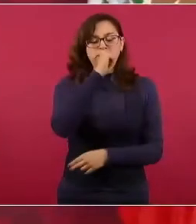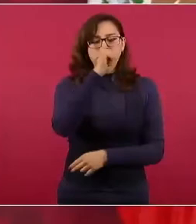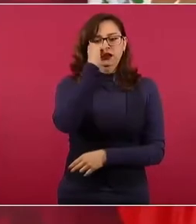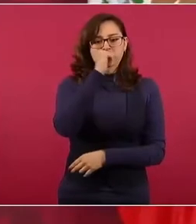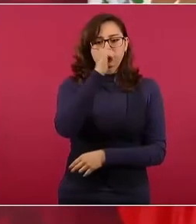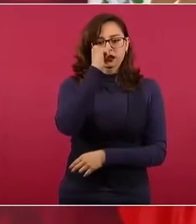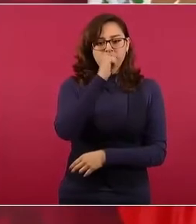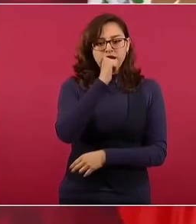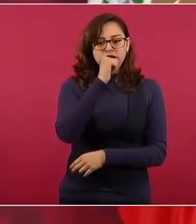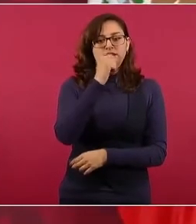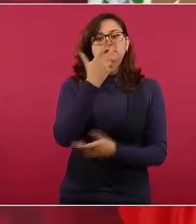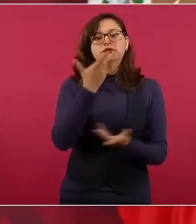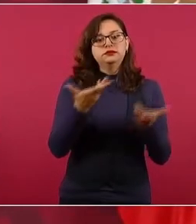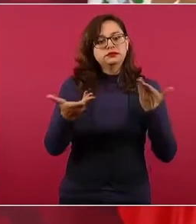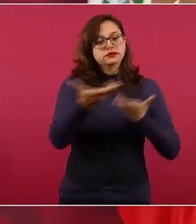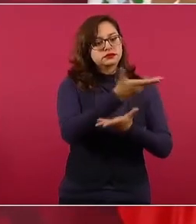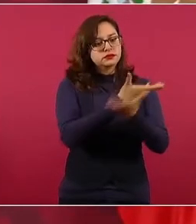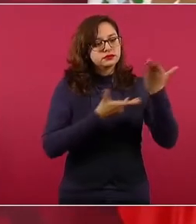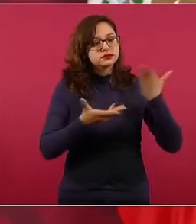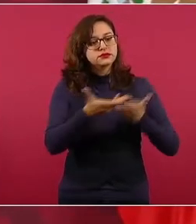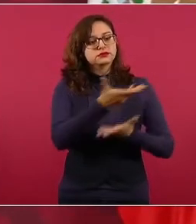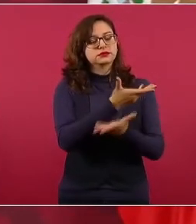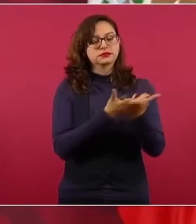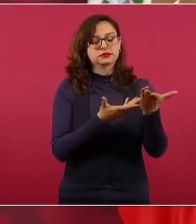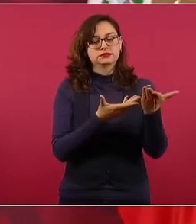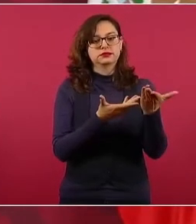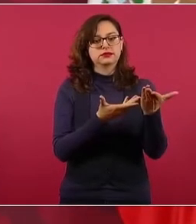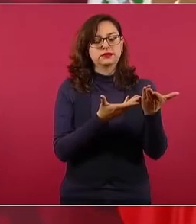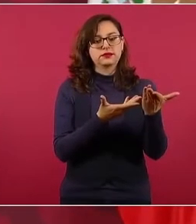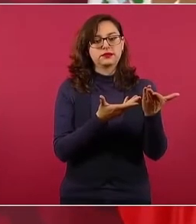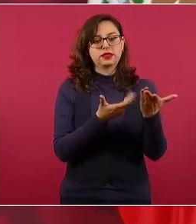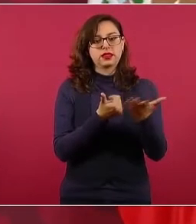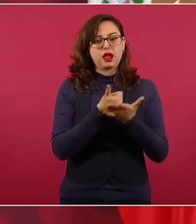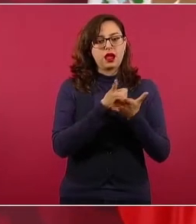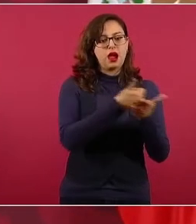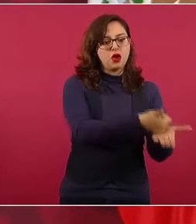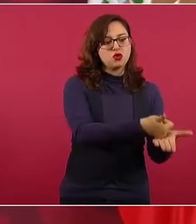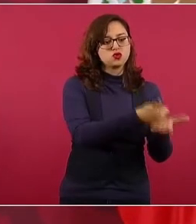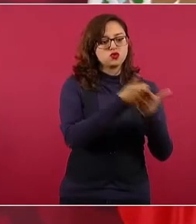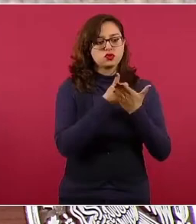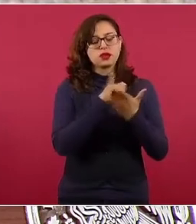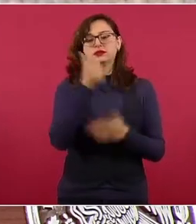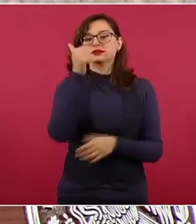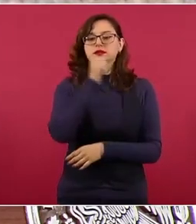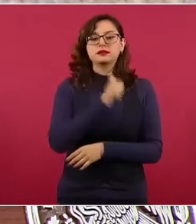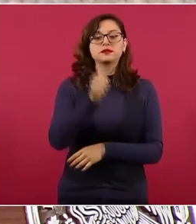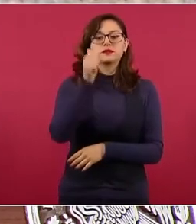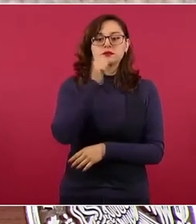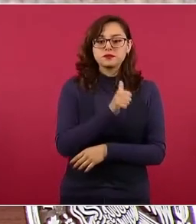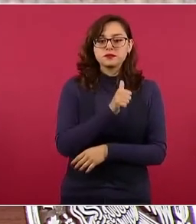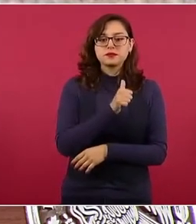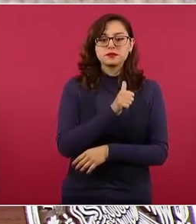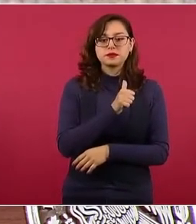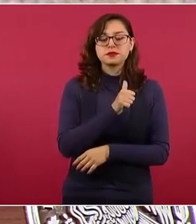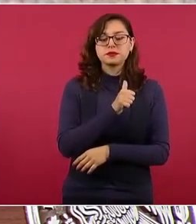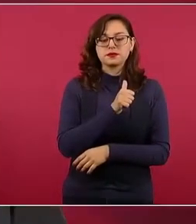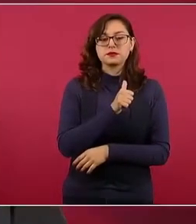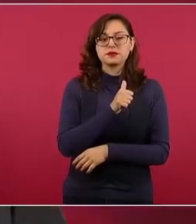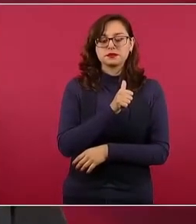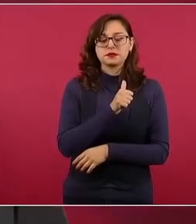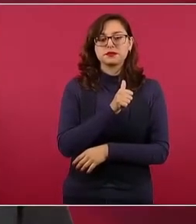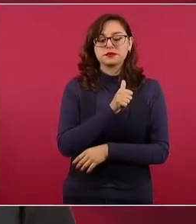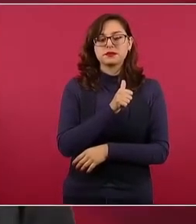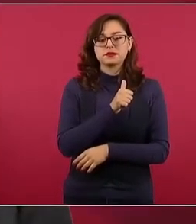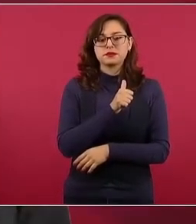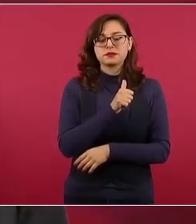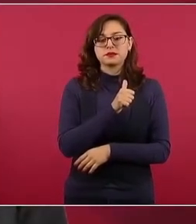cooperar con el gobierno de Estados Unidos, y en especial por